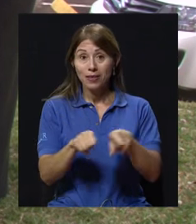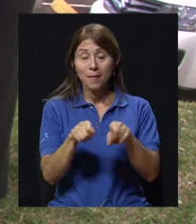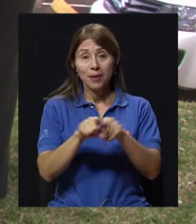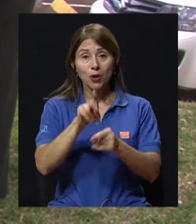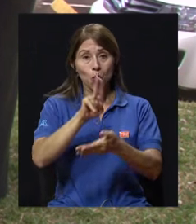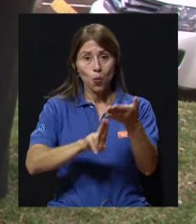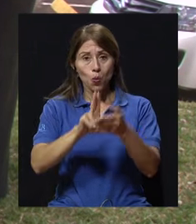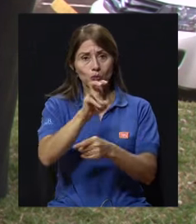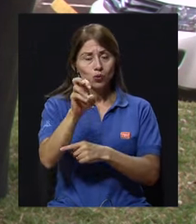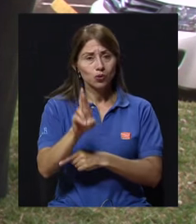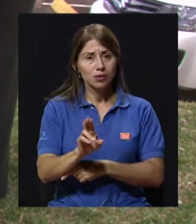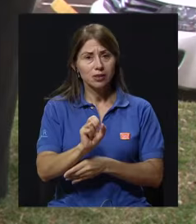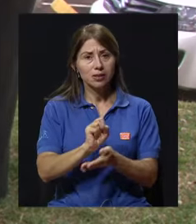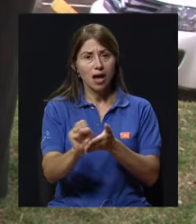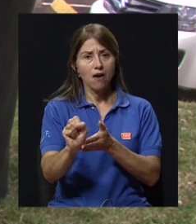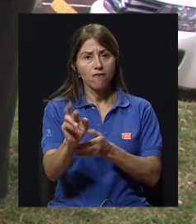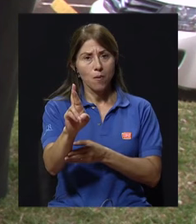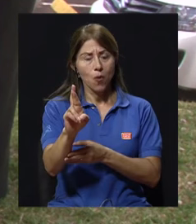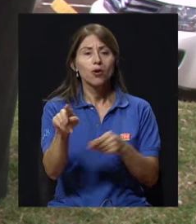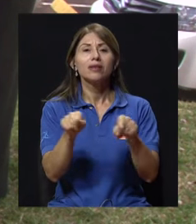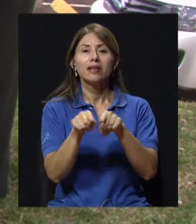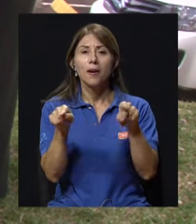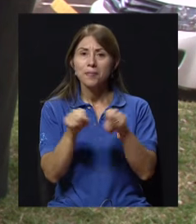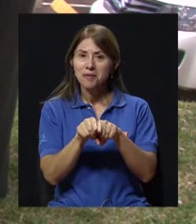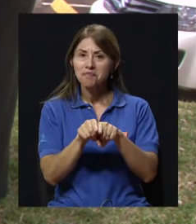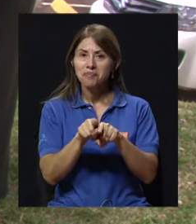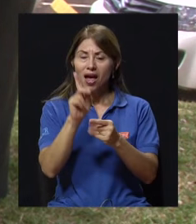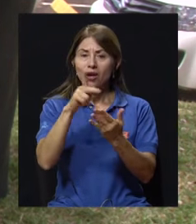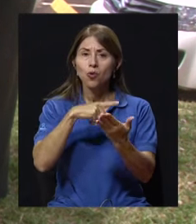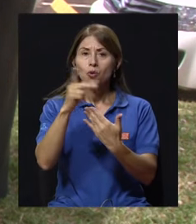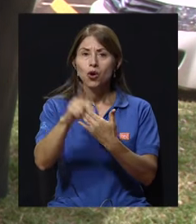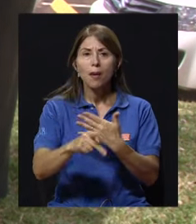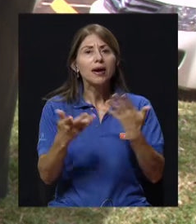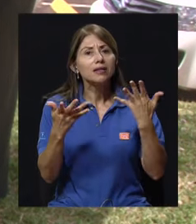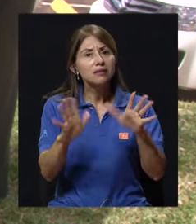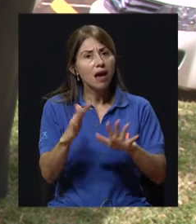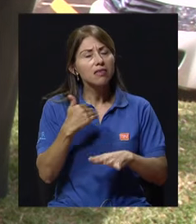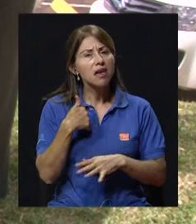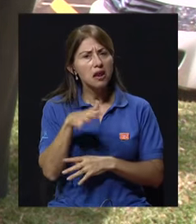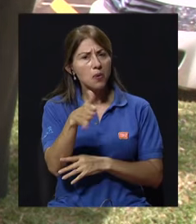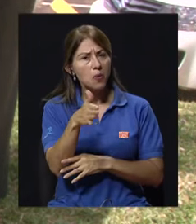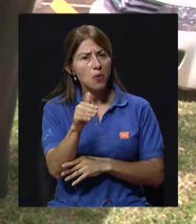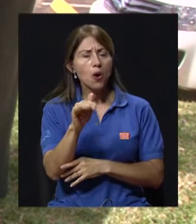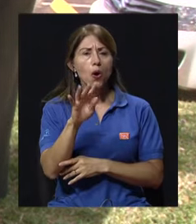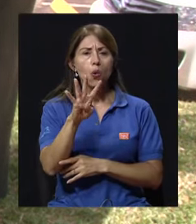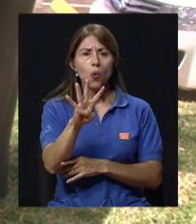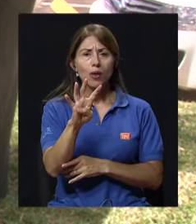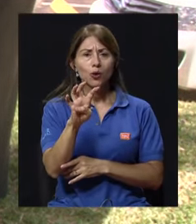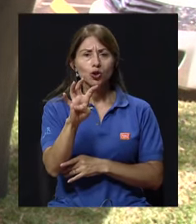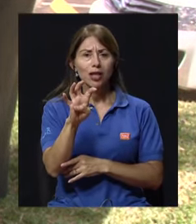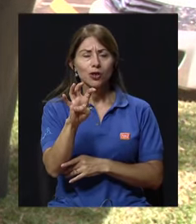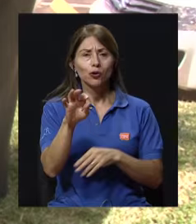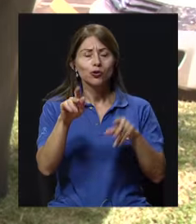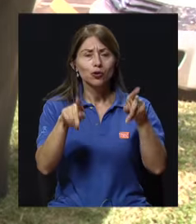Occidente, en San Ramón, también hay un programa que ya tiene como 400 adultos y adultos mayores.